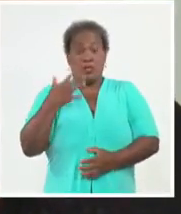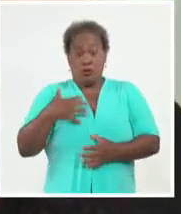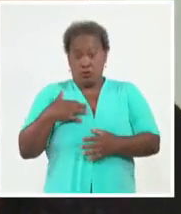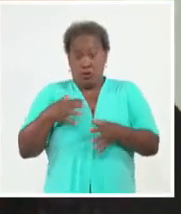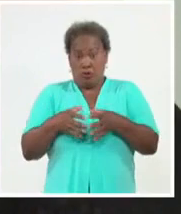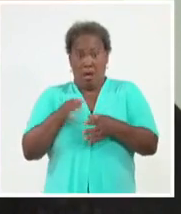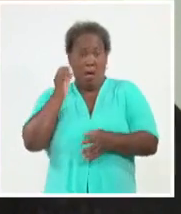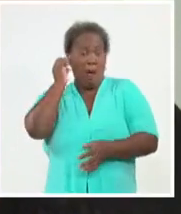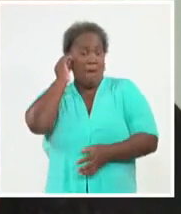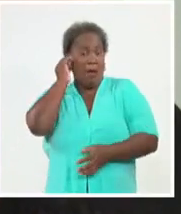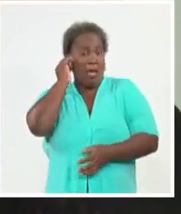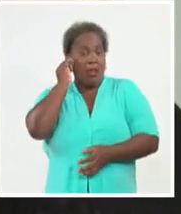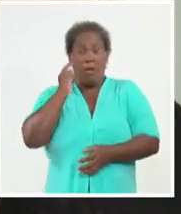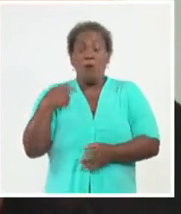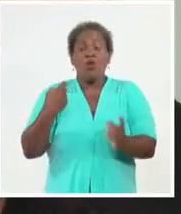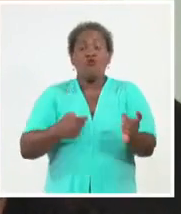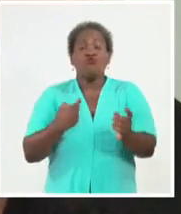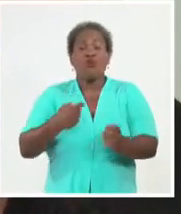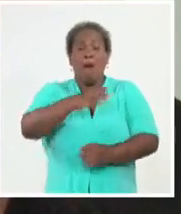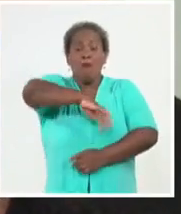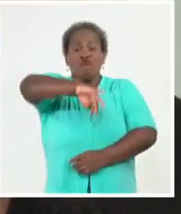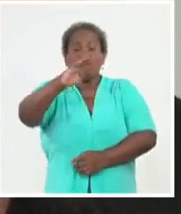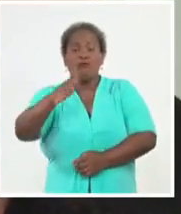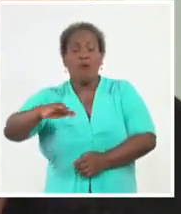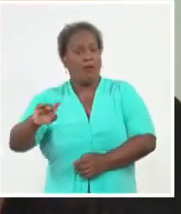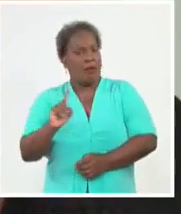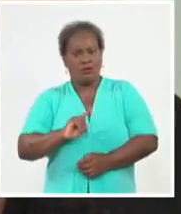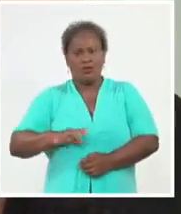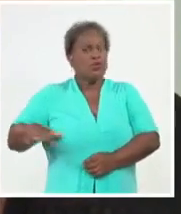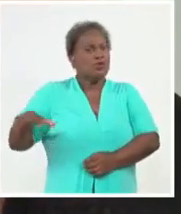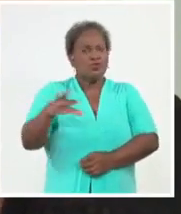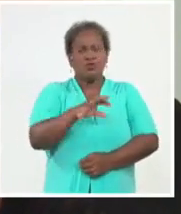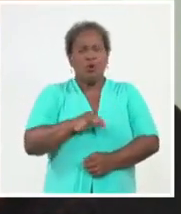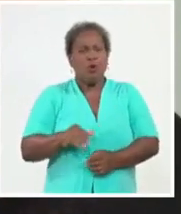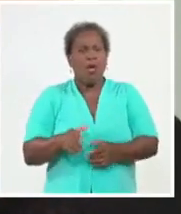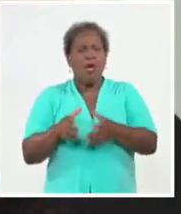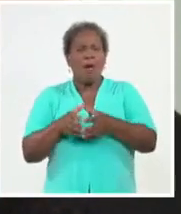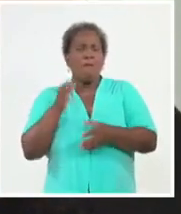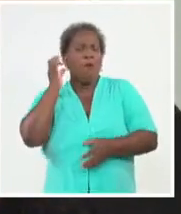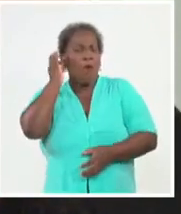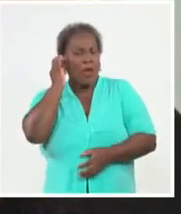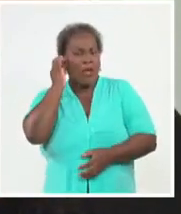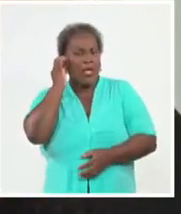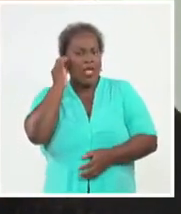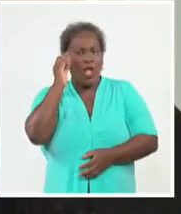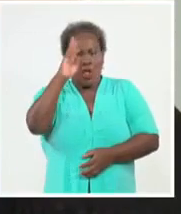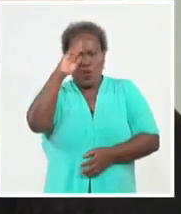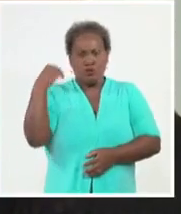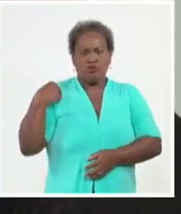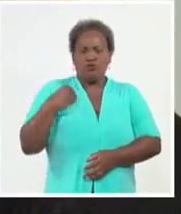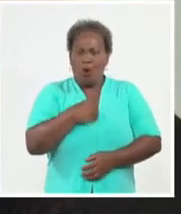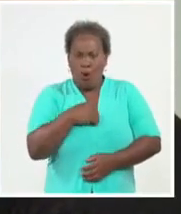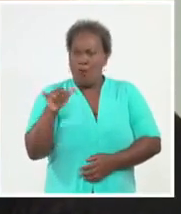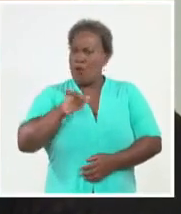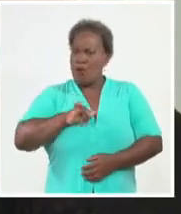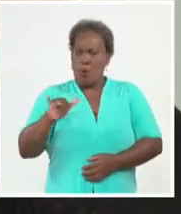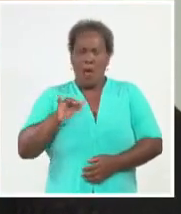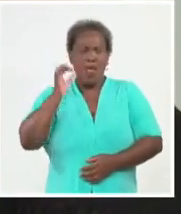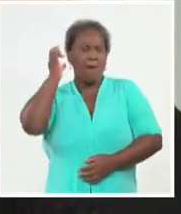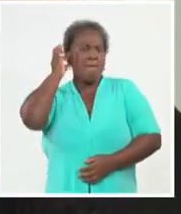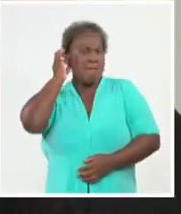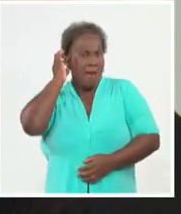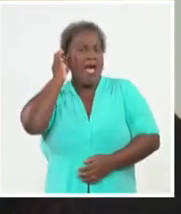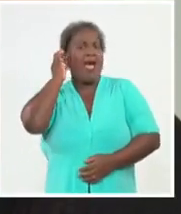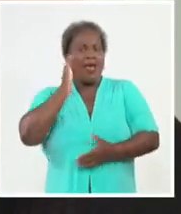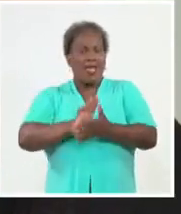combatimos en la sierra, sino todas estas mujeres, doctoras y esas, son Marianas, grandes Marianas, esas